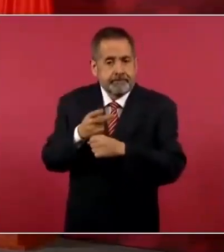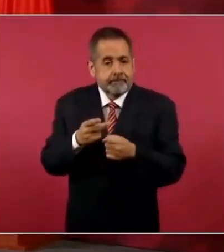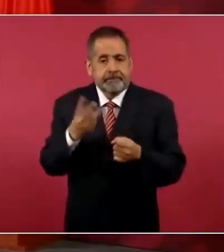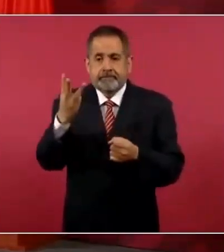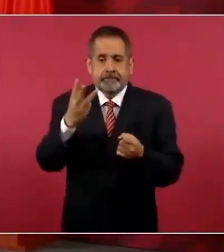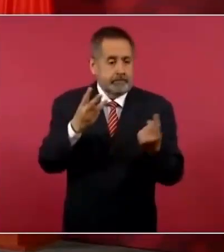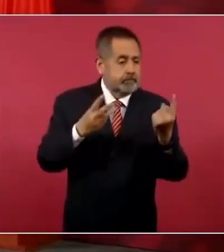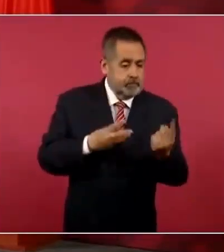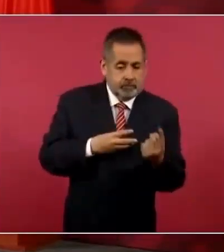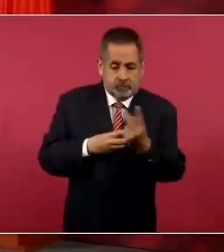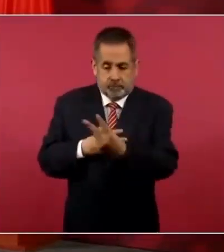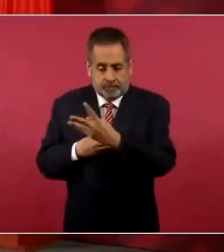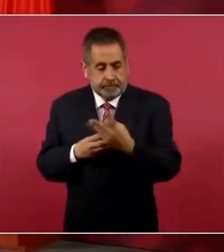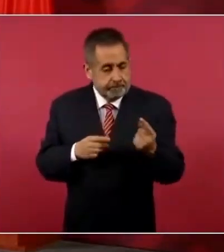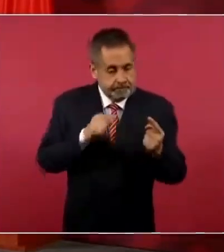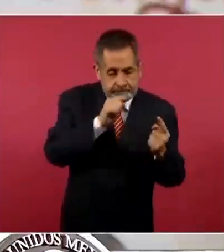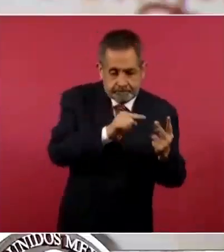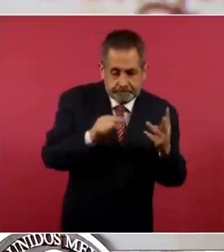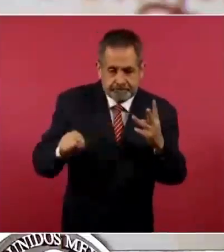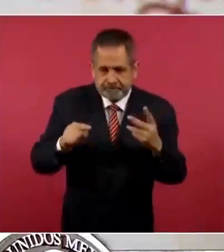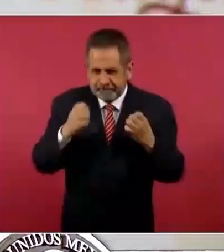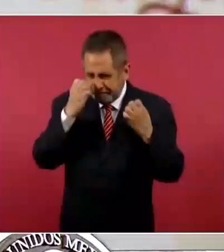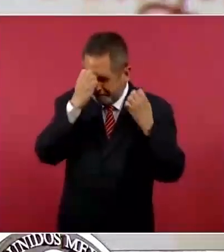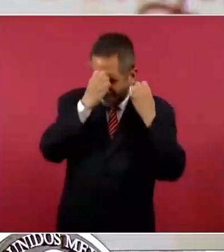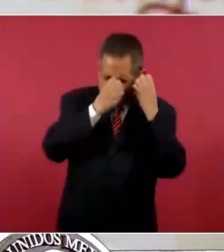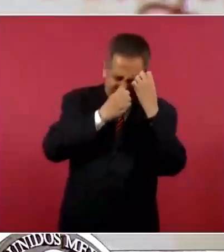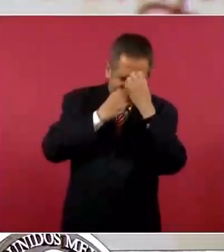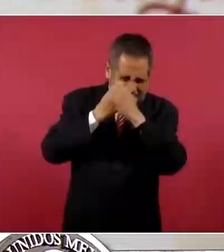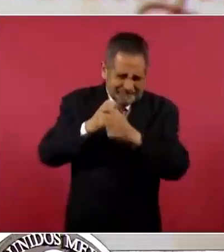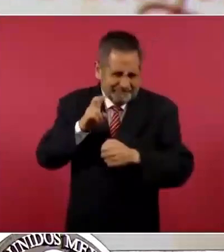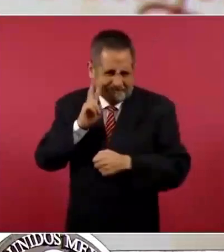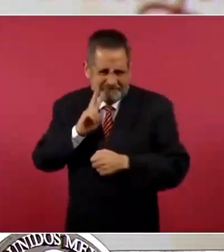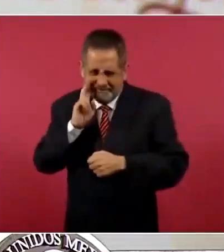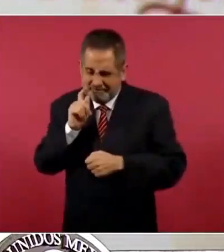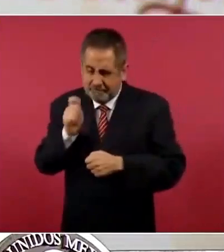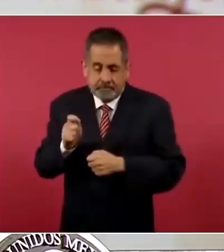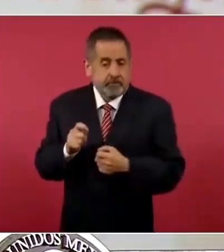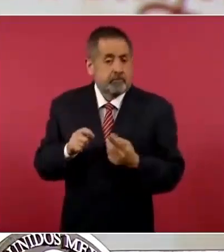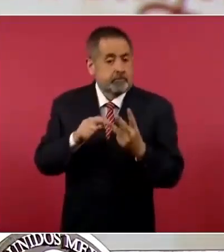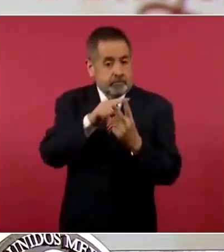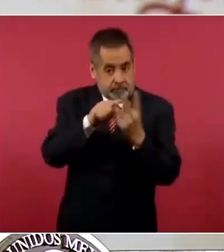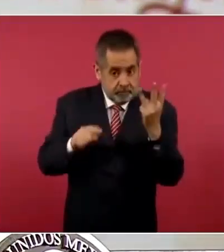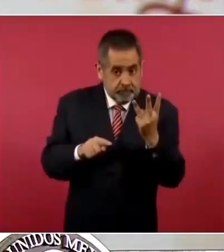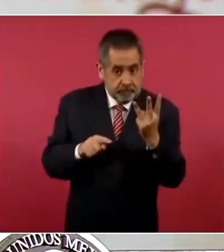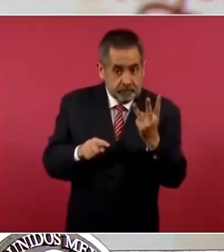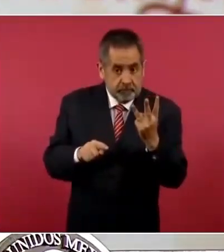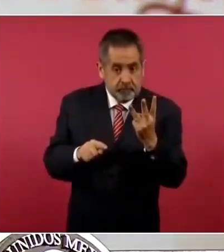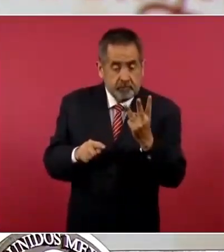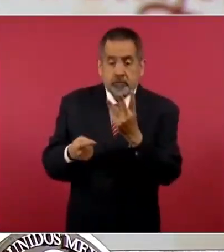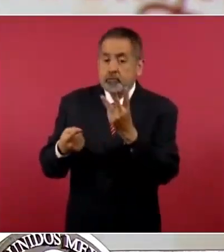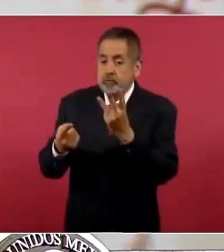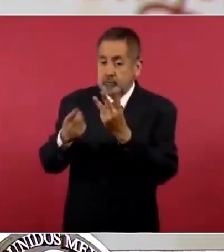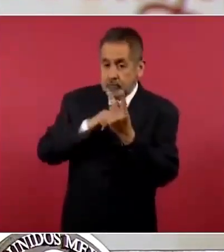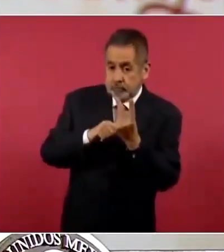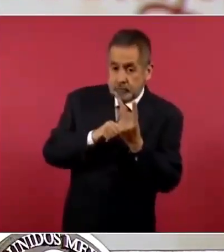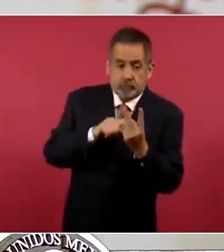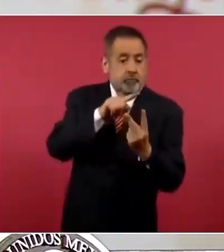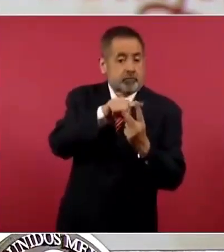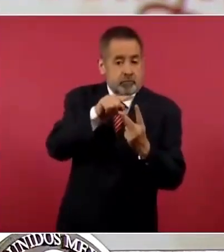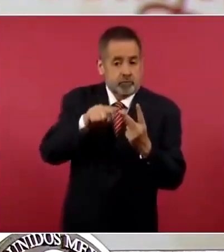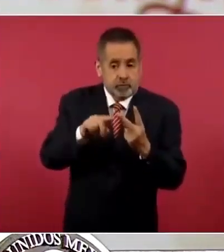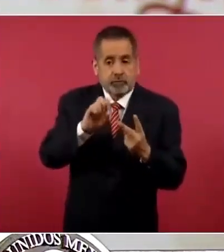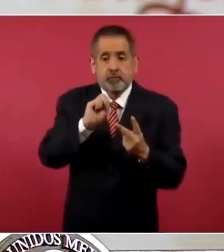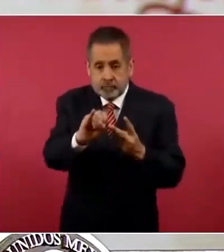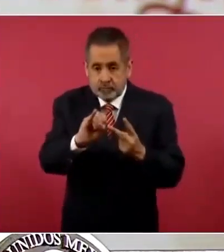y realizó una evaluación rigurosa y dos de estas empresas recibieron los contratos y no sólo